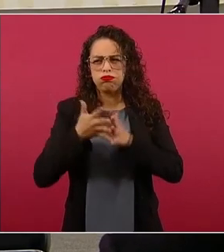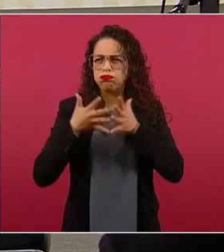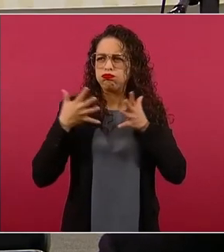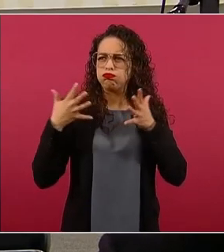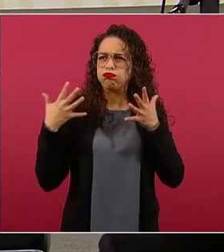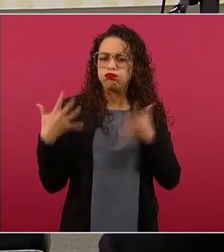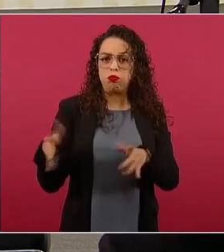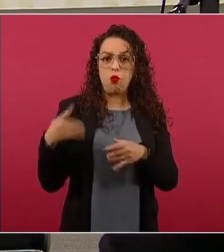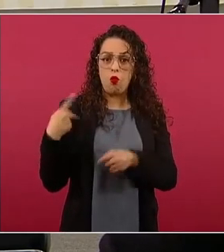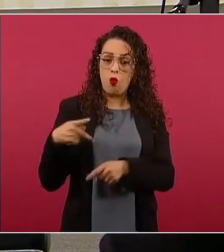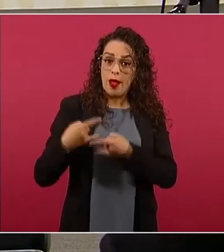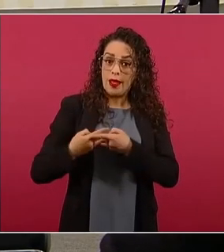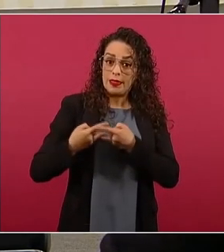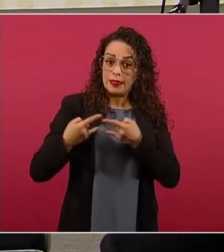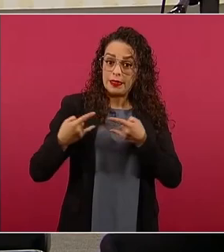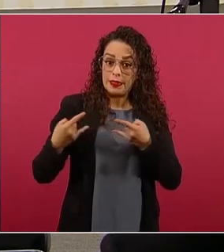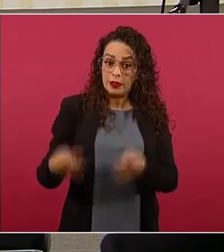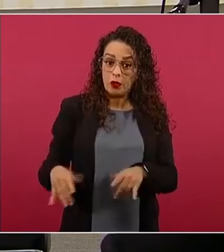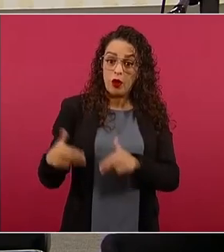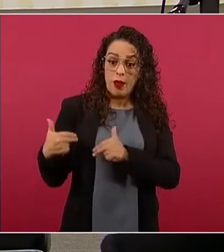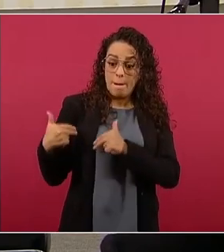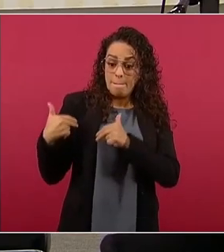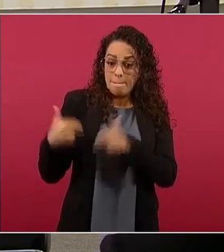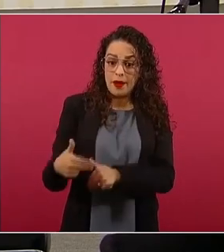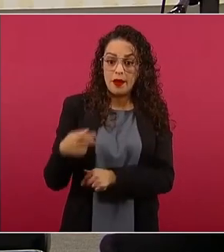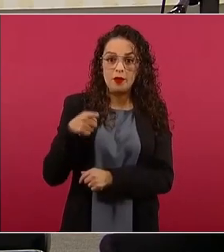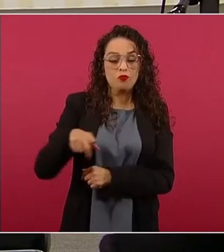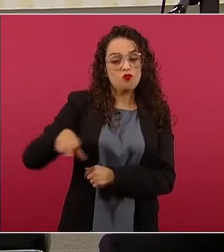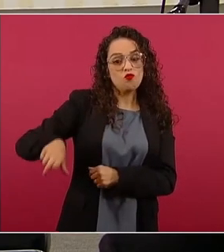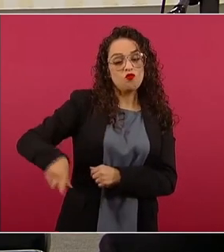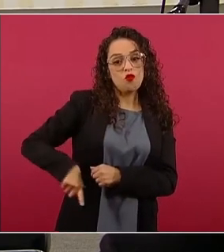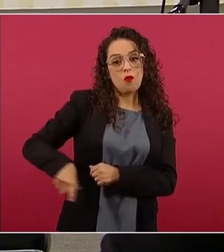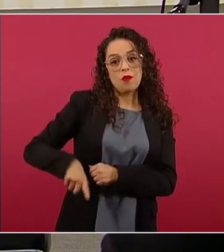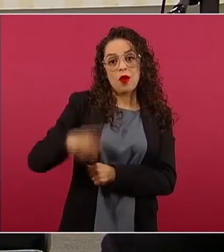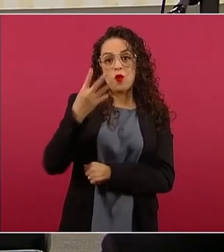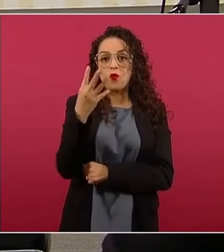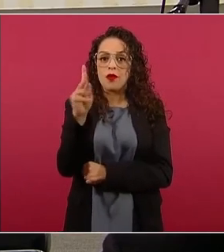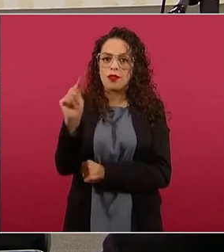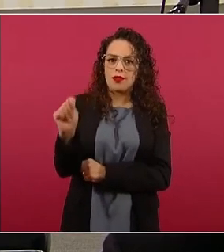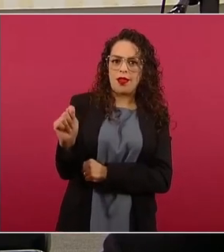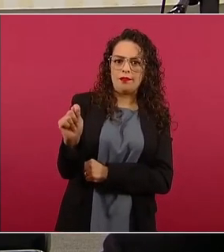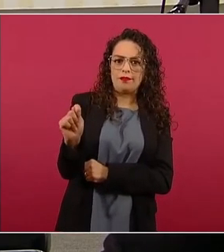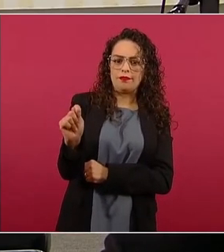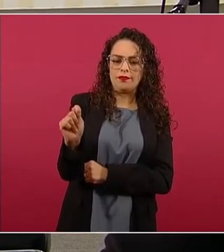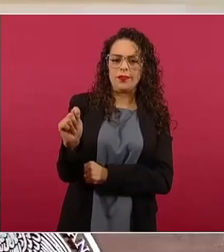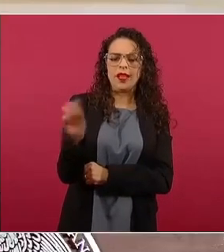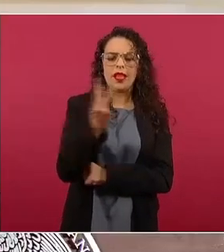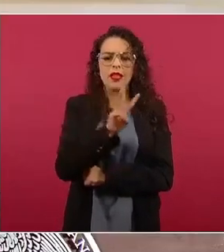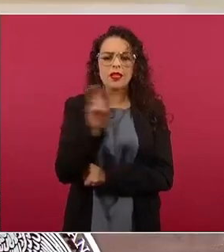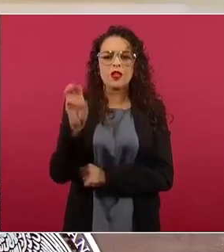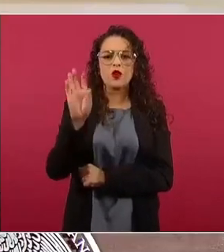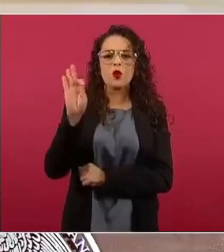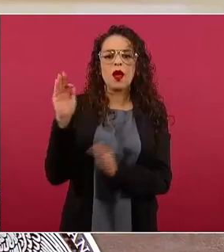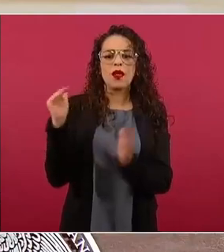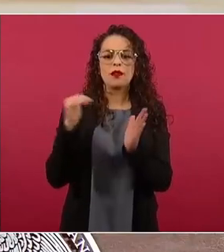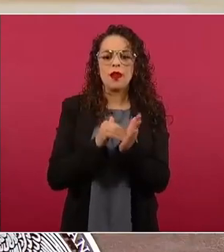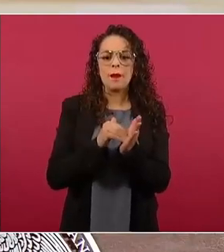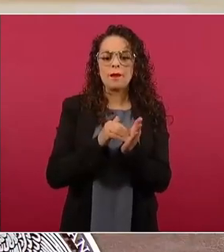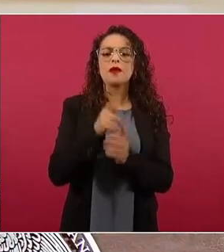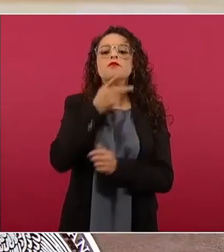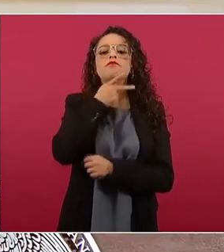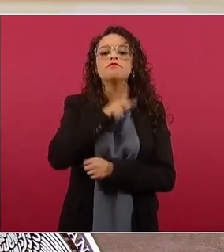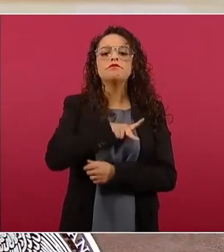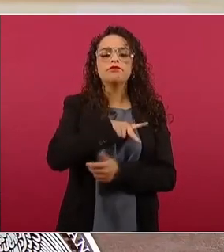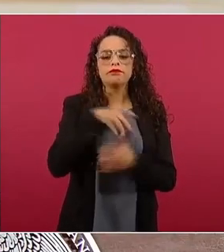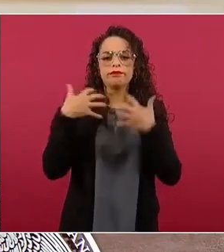los legados del gobierno de la Cuarta Transformación. Con los 340 mil barriles de gasolinas